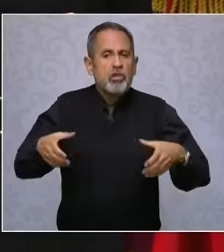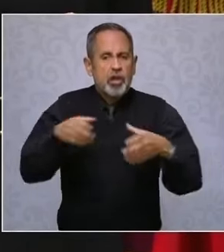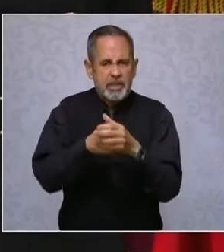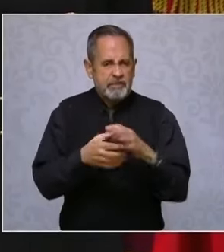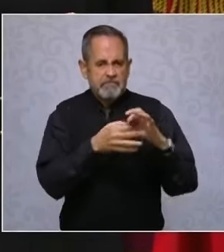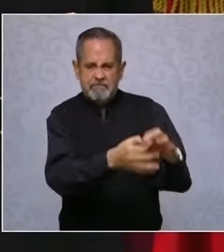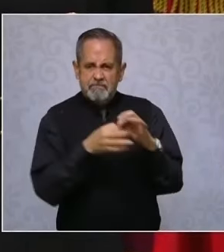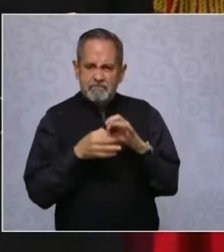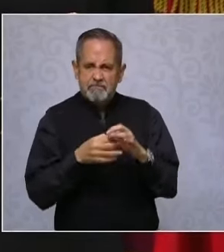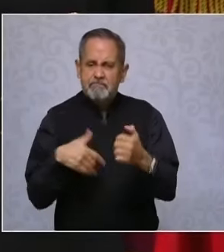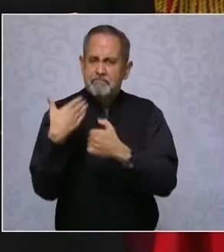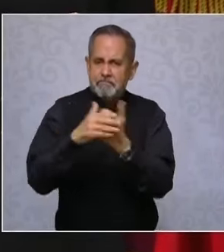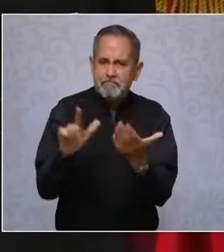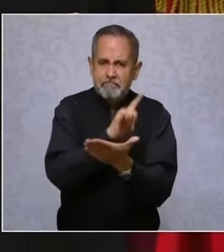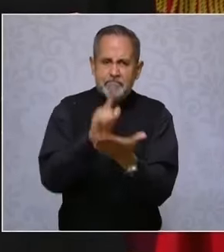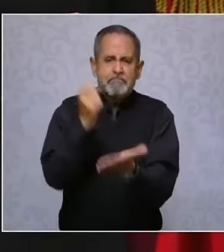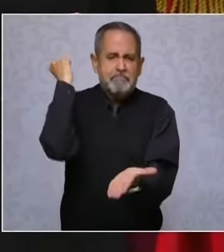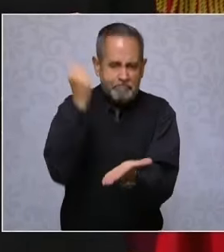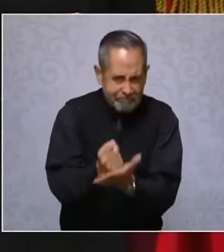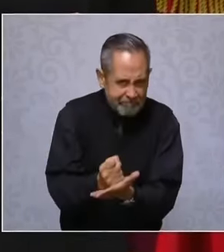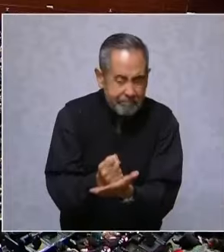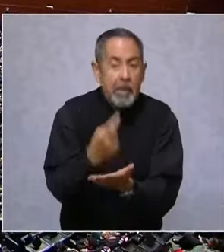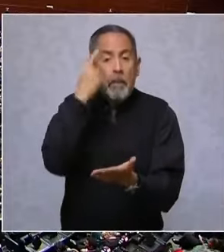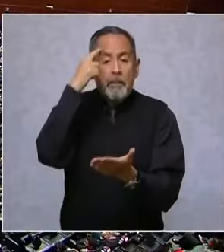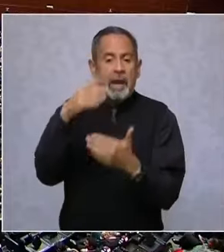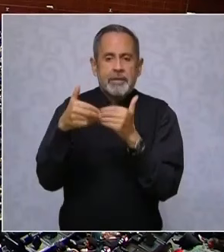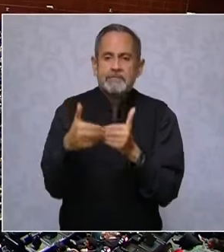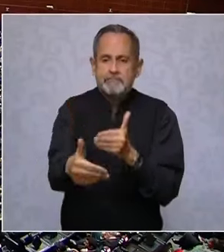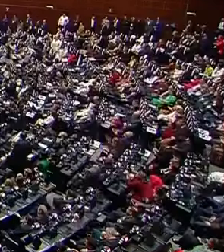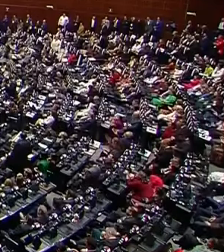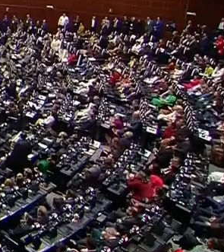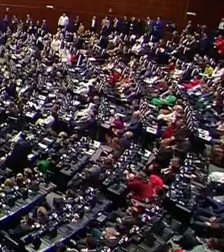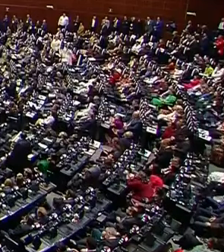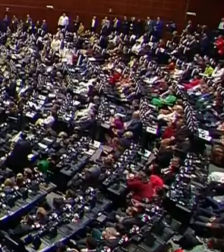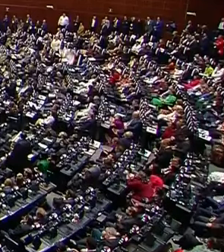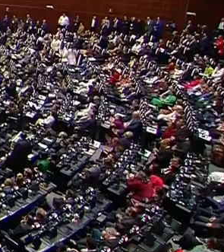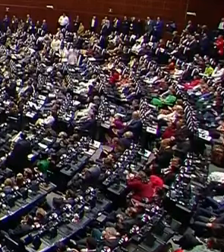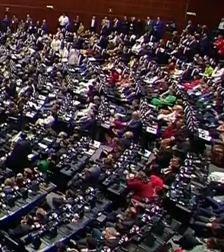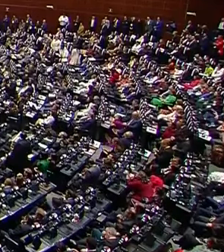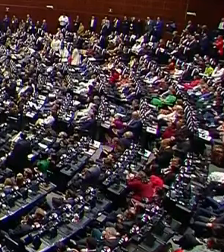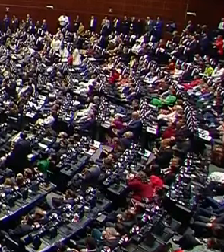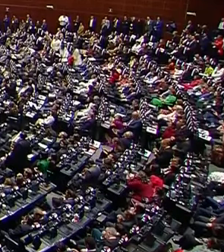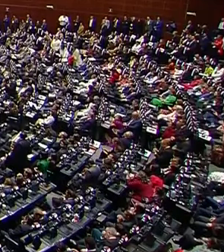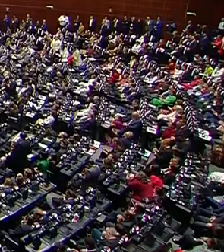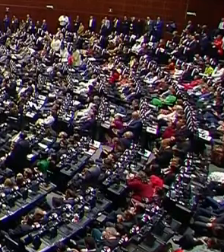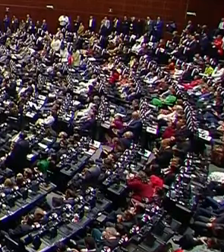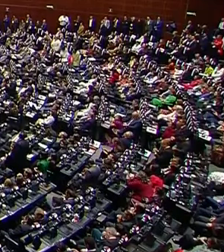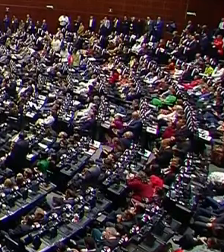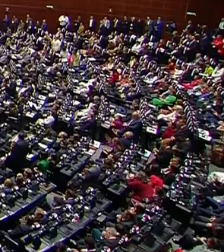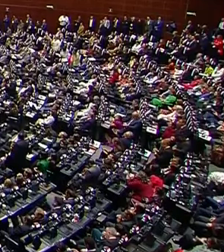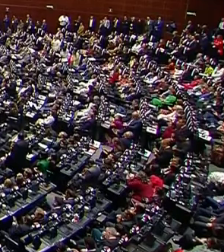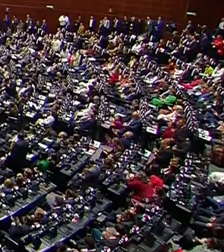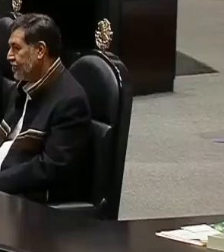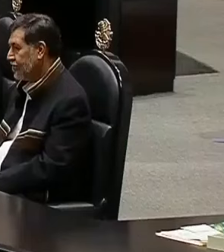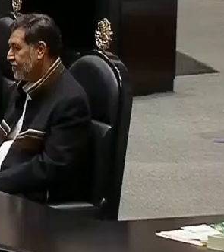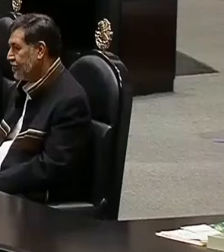haremos las reformas jurídicas para garantizar el agua como recurso de la nación.